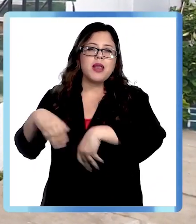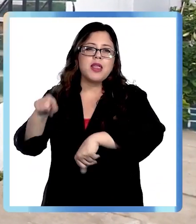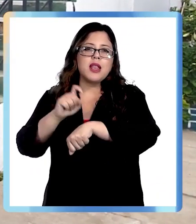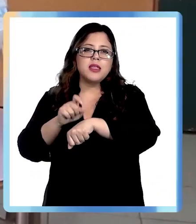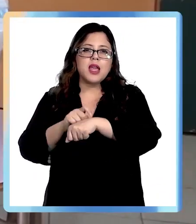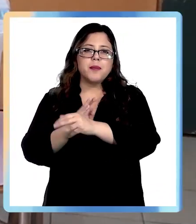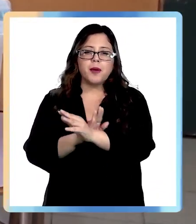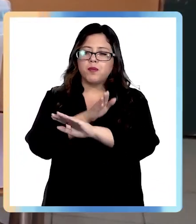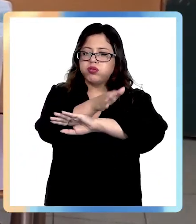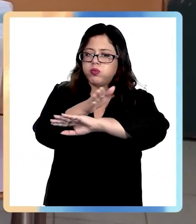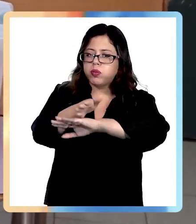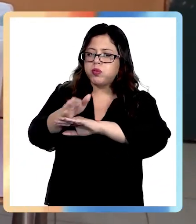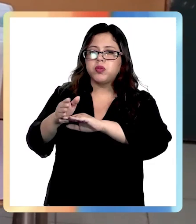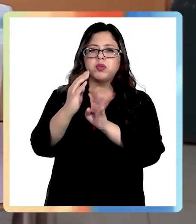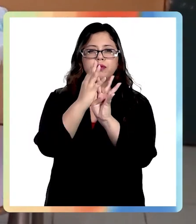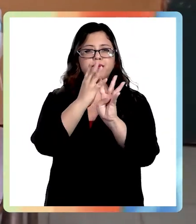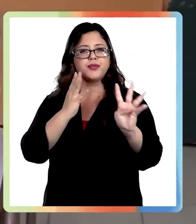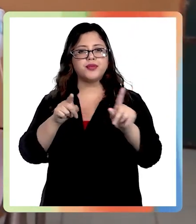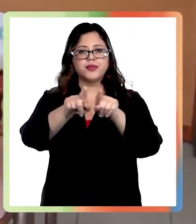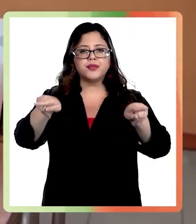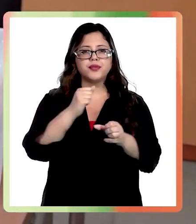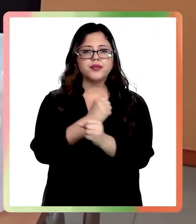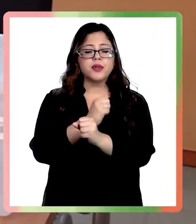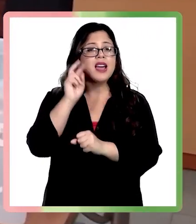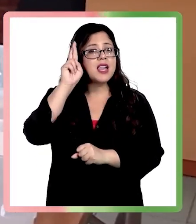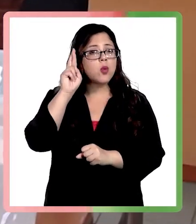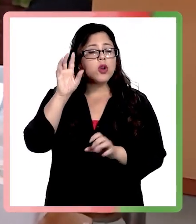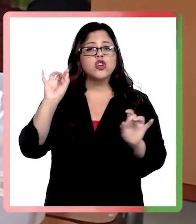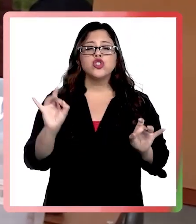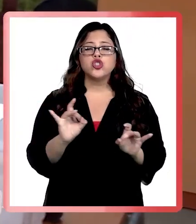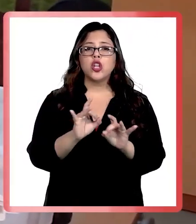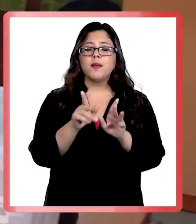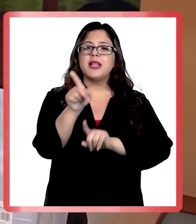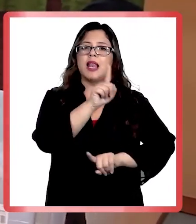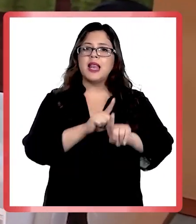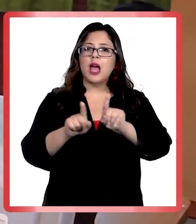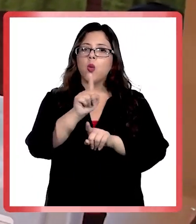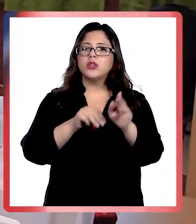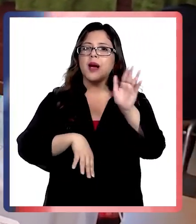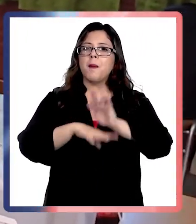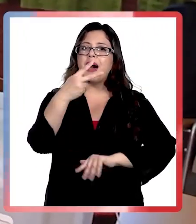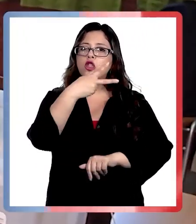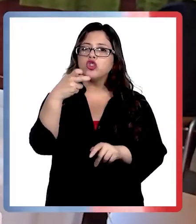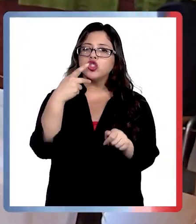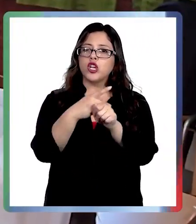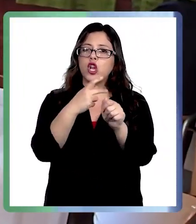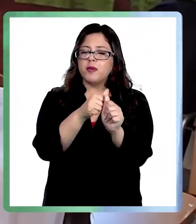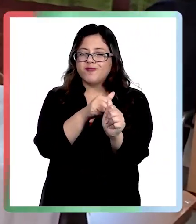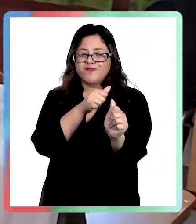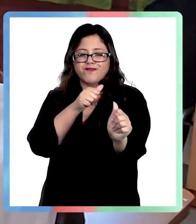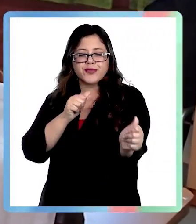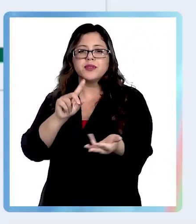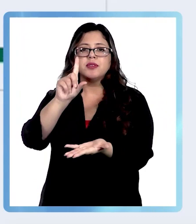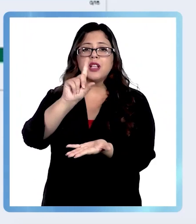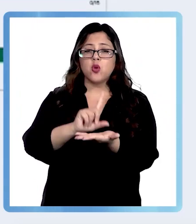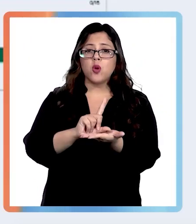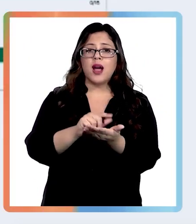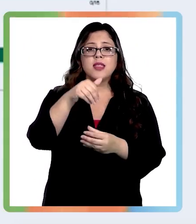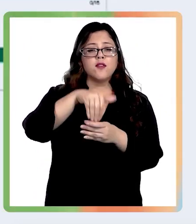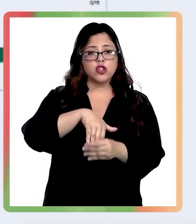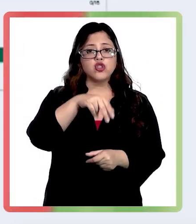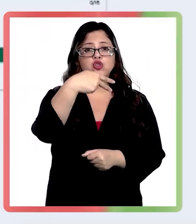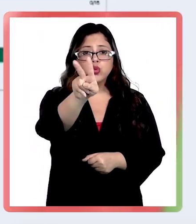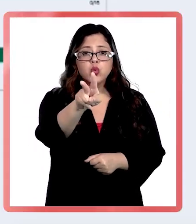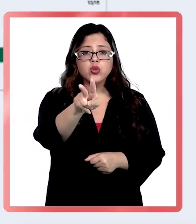la región. Recuerde que solo la excusa de estar a más de 200 kilómetros de distancia del lugar de votación